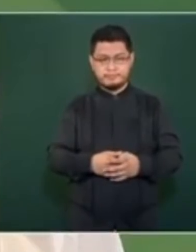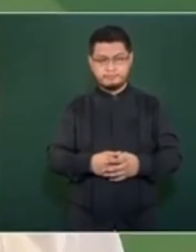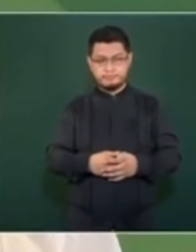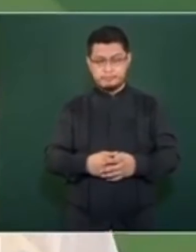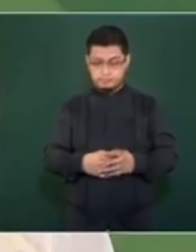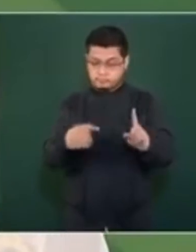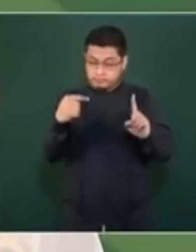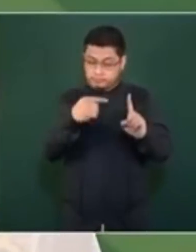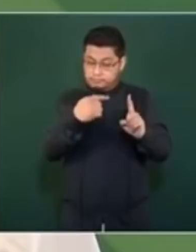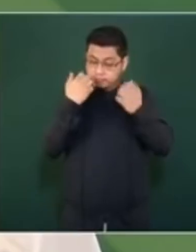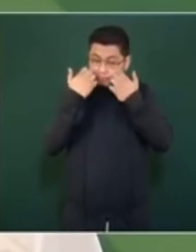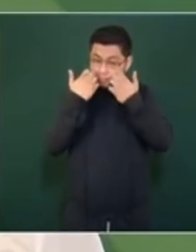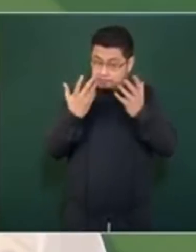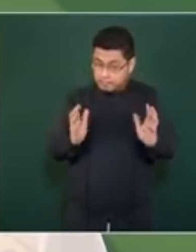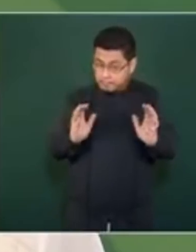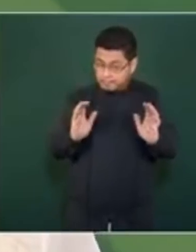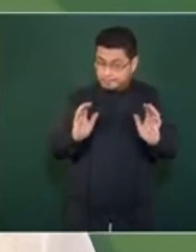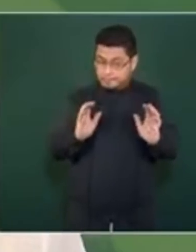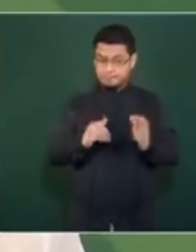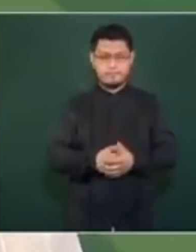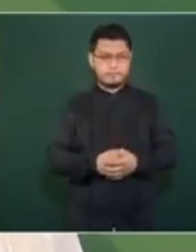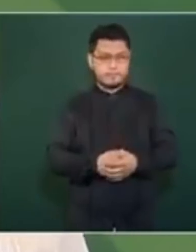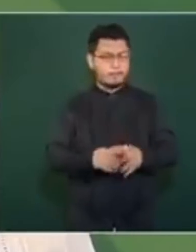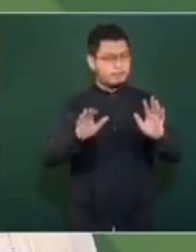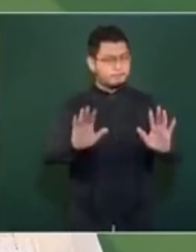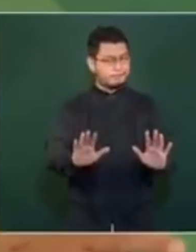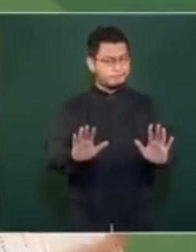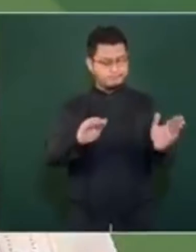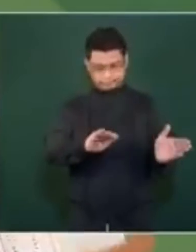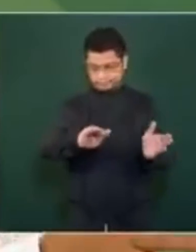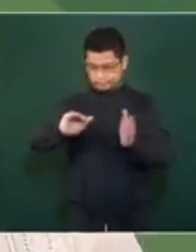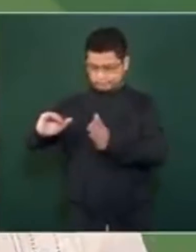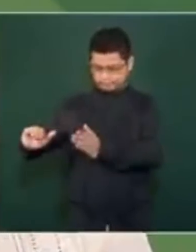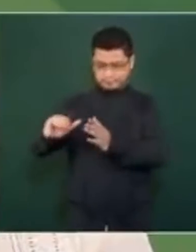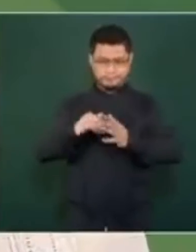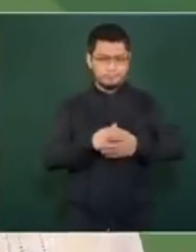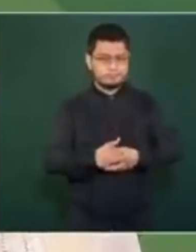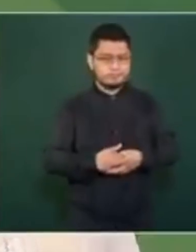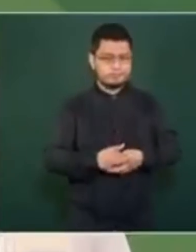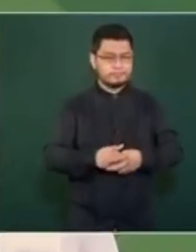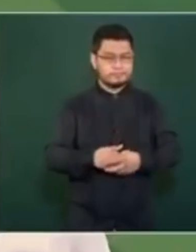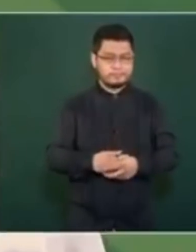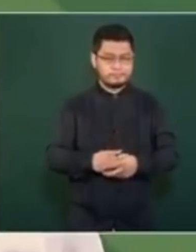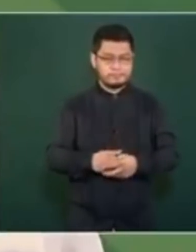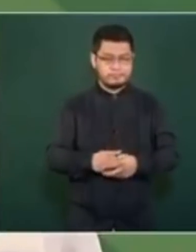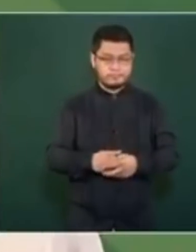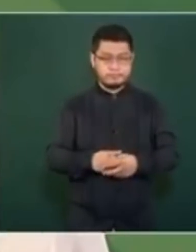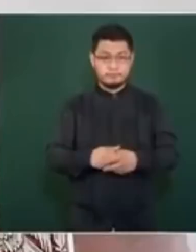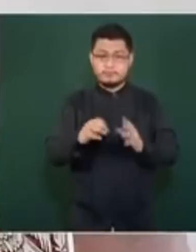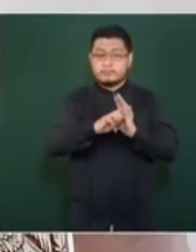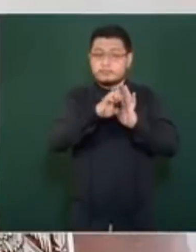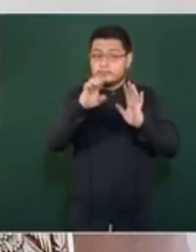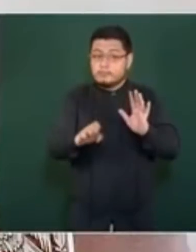tiene algo que aportar. Ahora, si las cosas